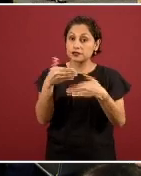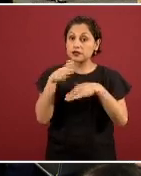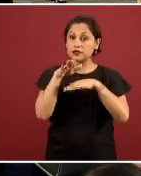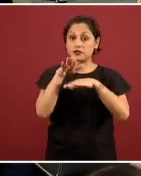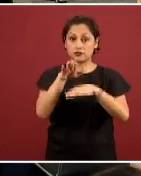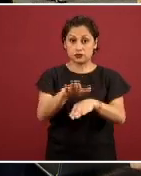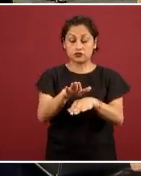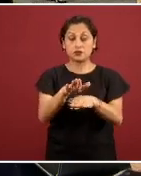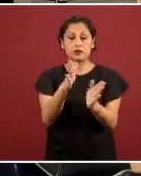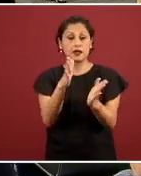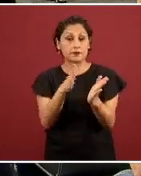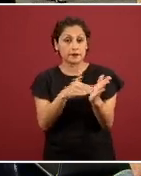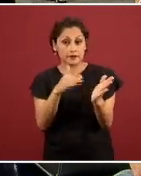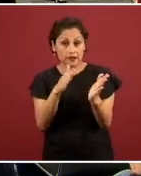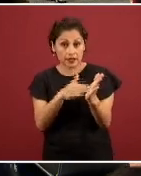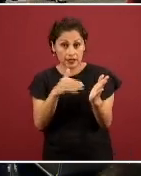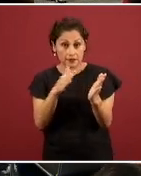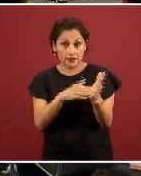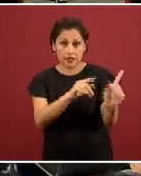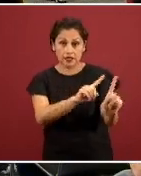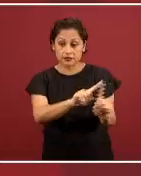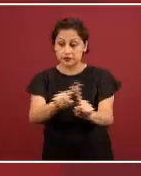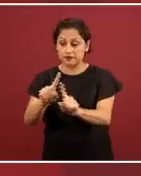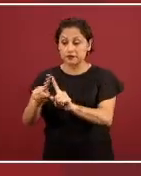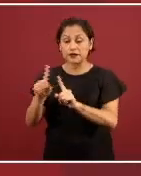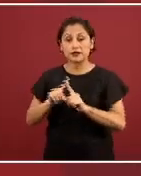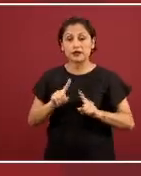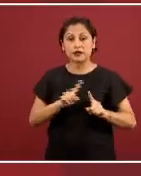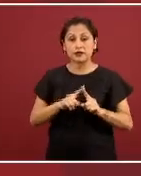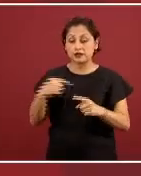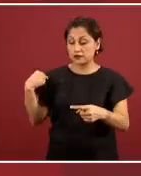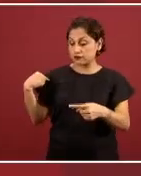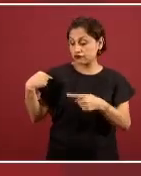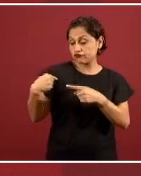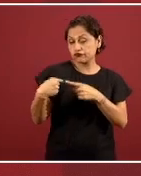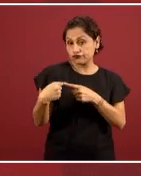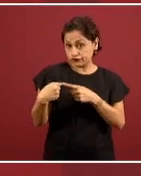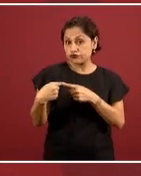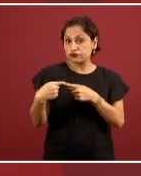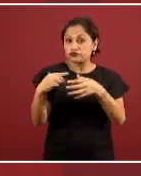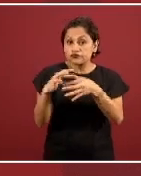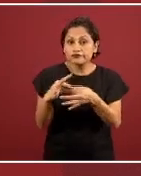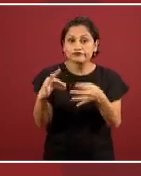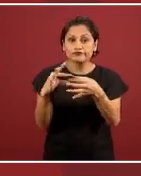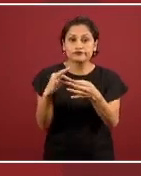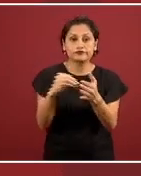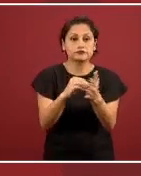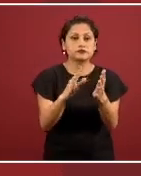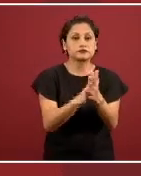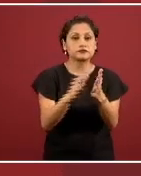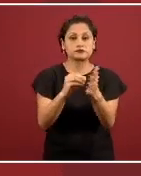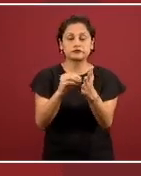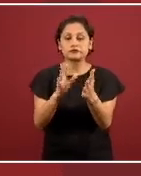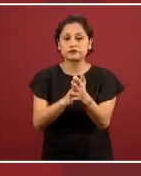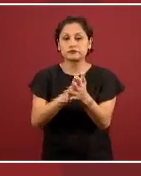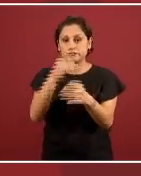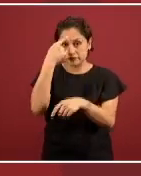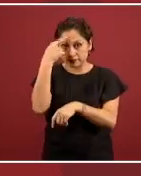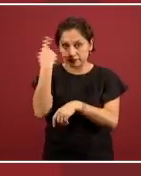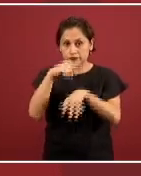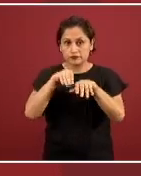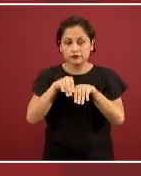documentos técnicos que hemos ido creando a lo largo de todos estos meses. Y aquí lo que nos interesa es que